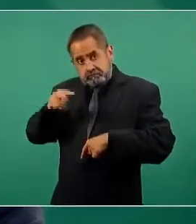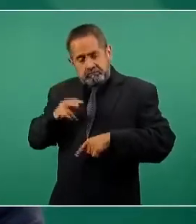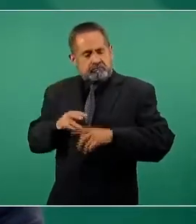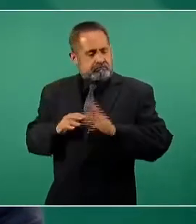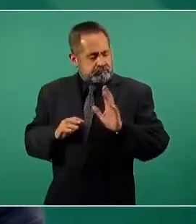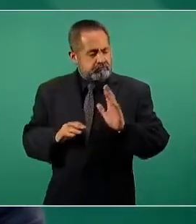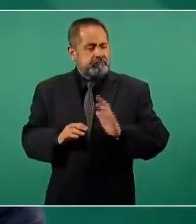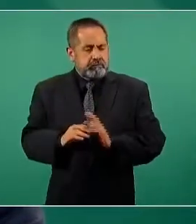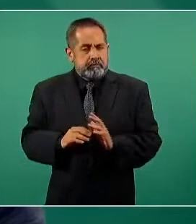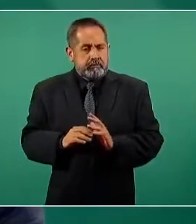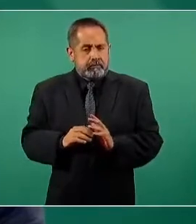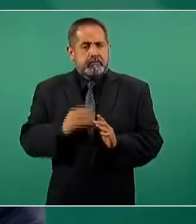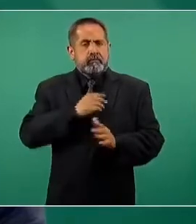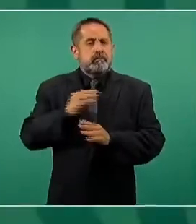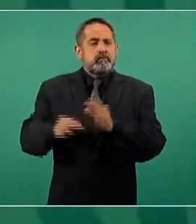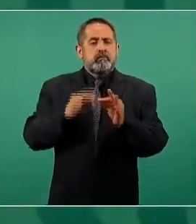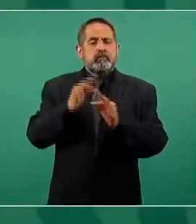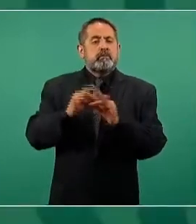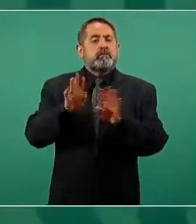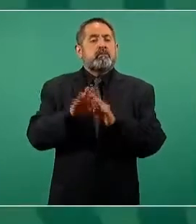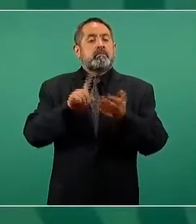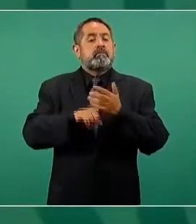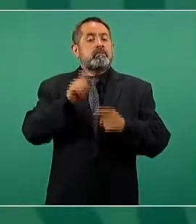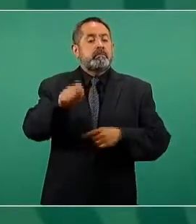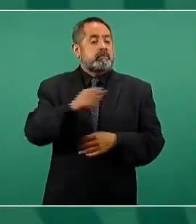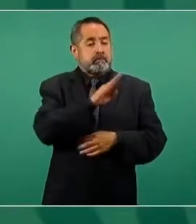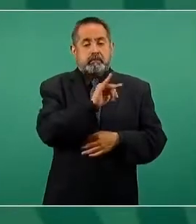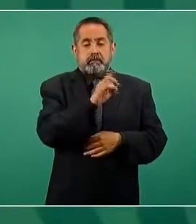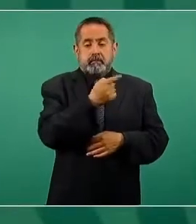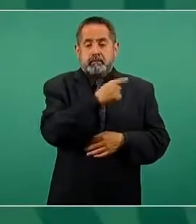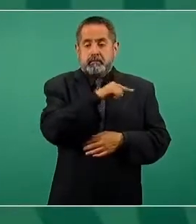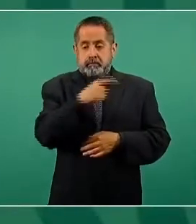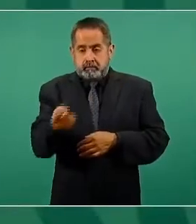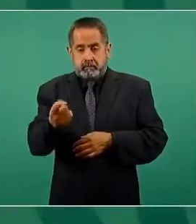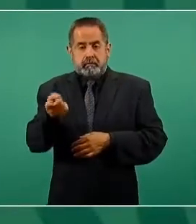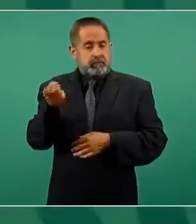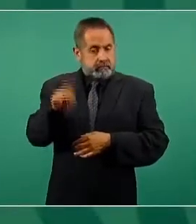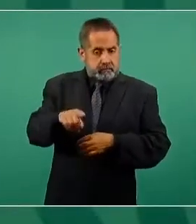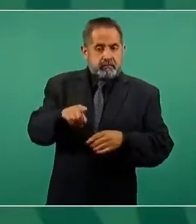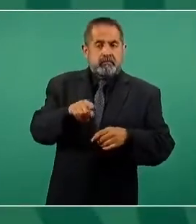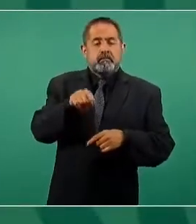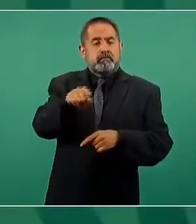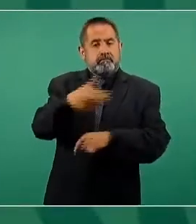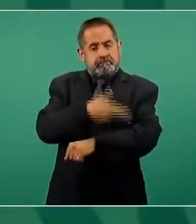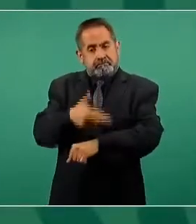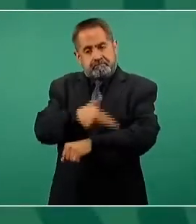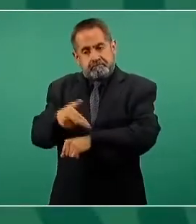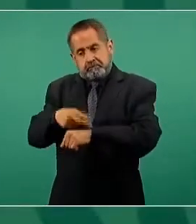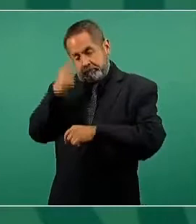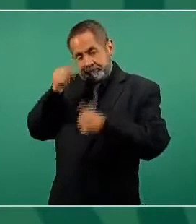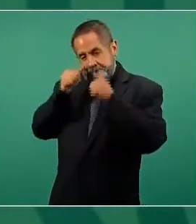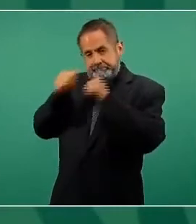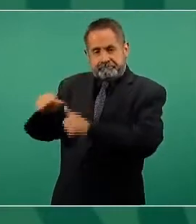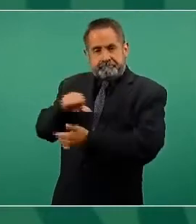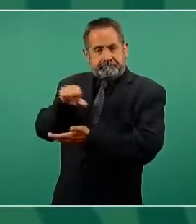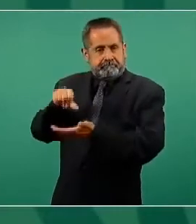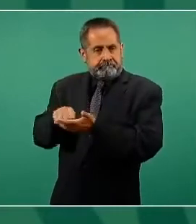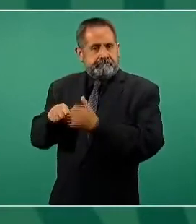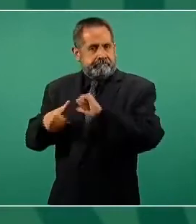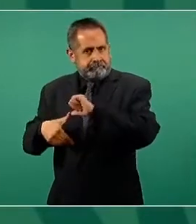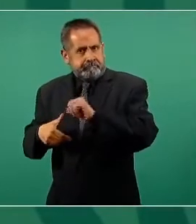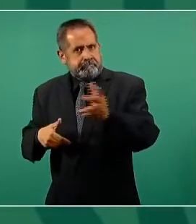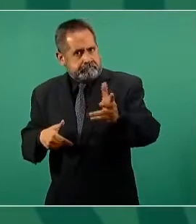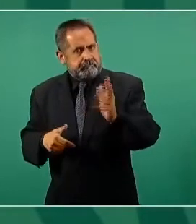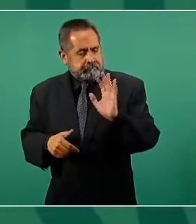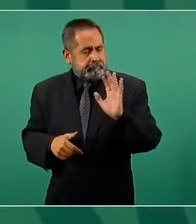en cumplir con la misión que le encomendó el presidente Biden y